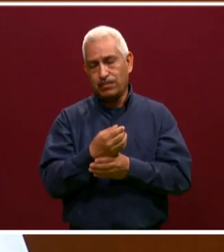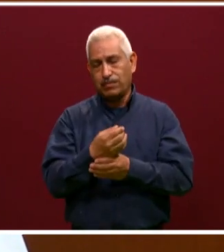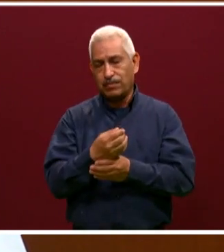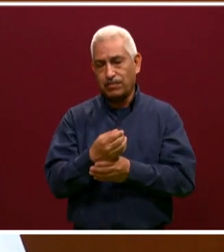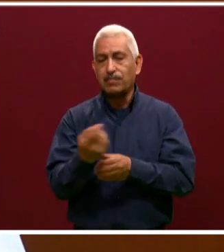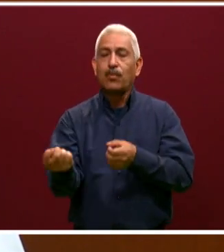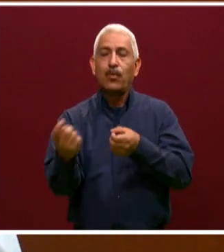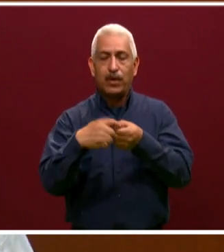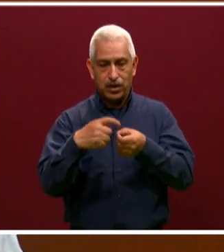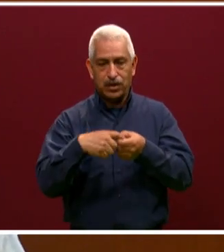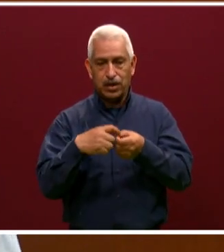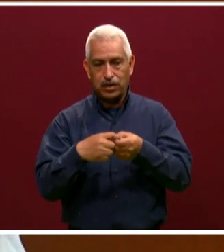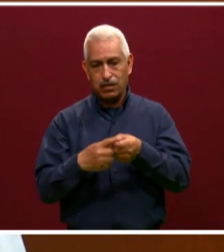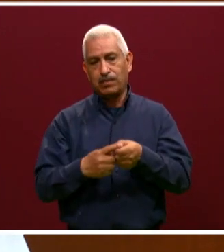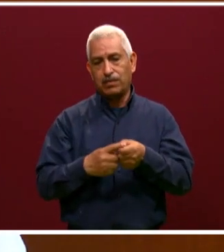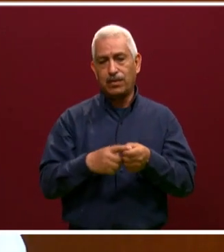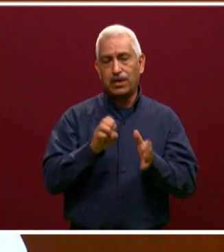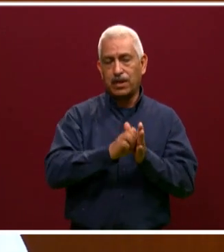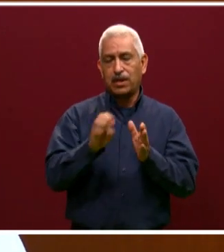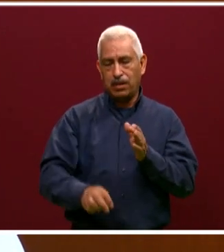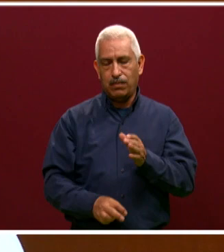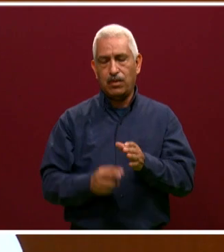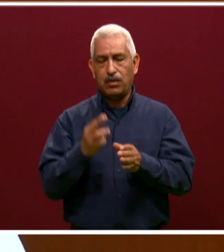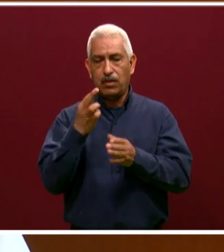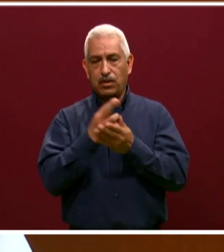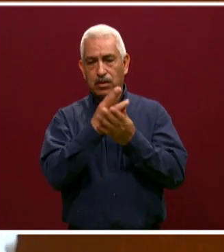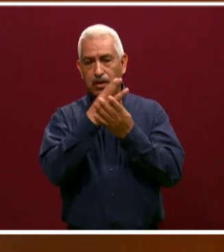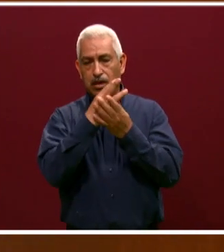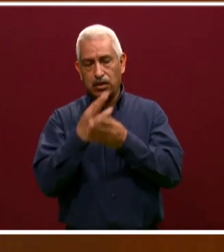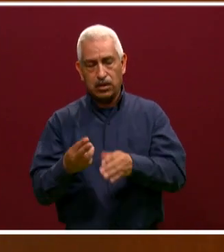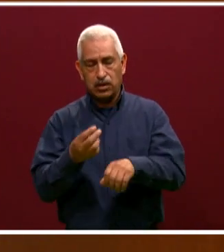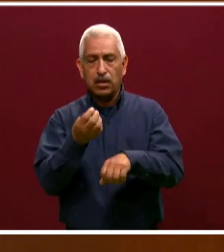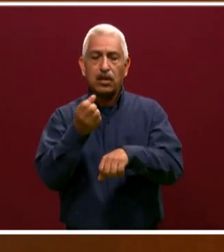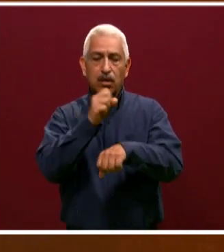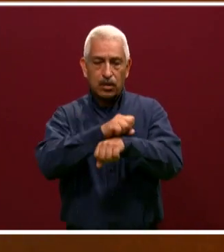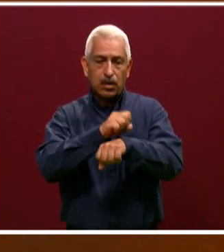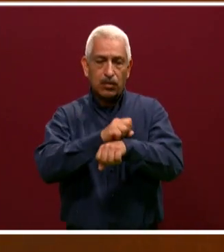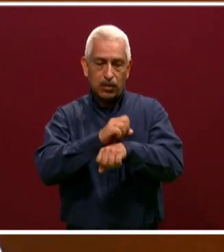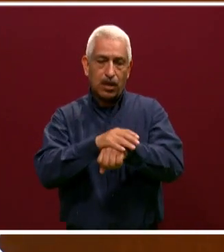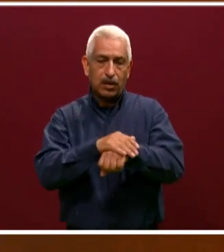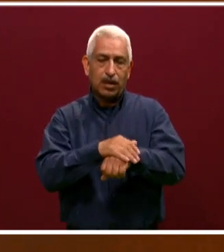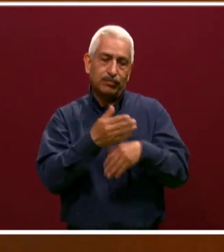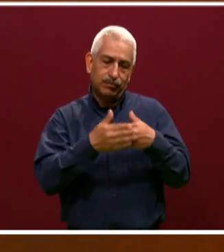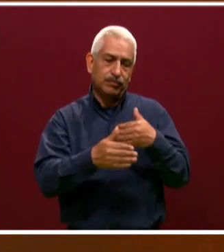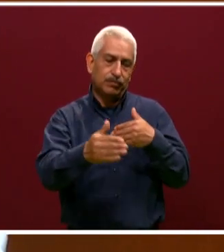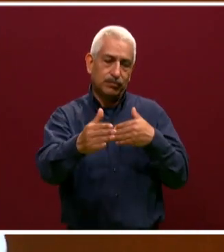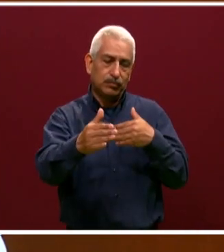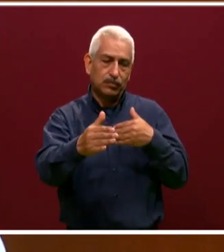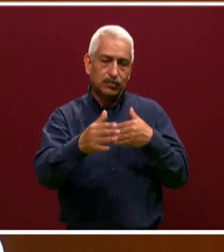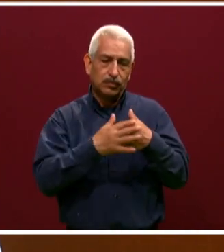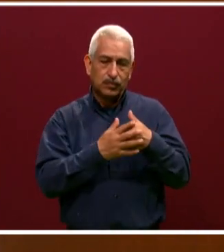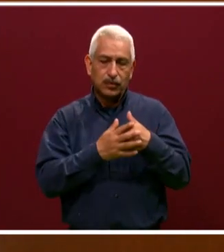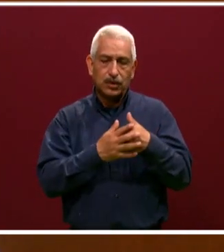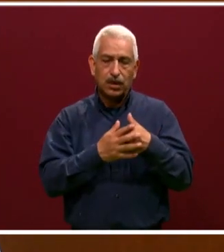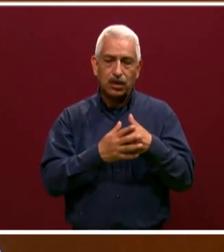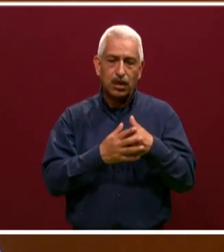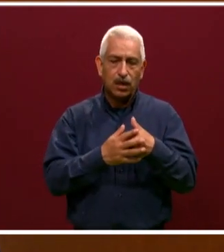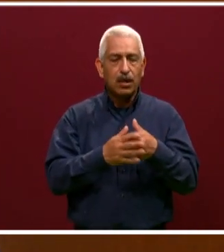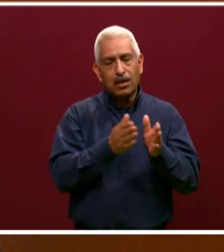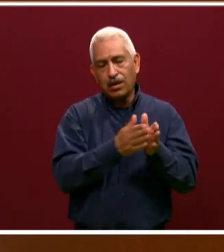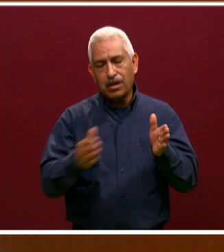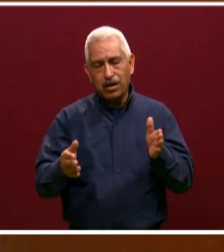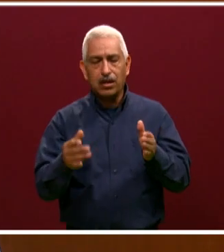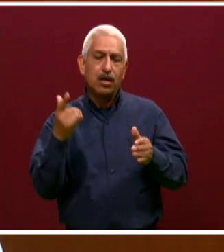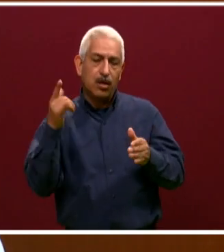secundaria. Están terminando ahorita y van a entrar con nosotros. Por eso es hasta julio, ¿no? Porque empezamos clases en el 2021